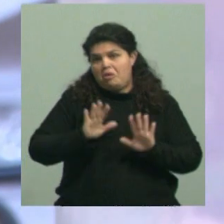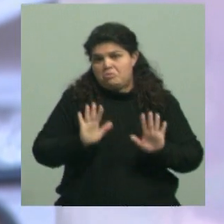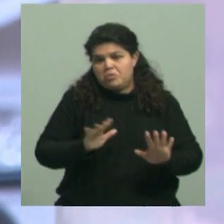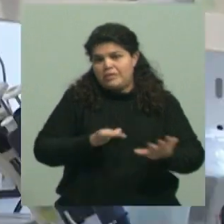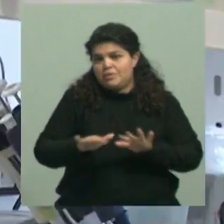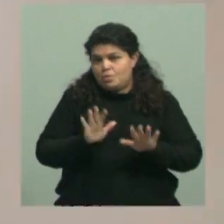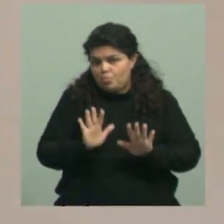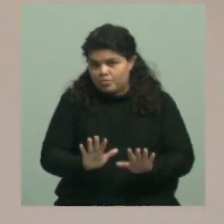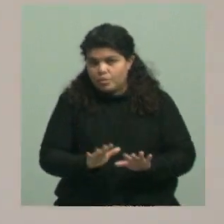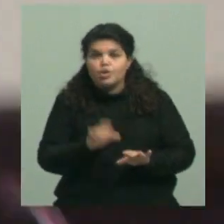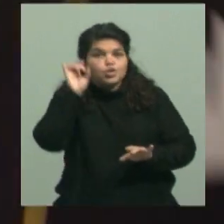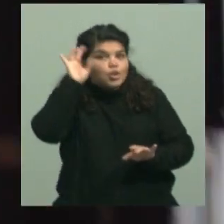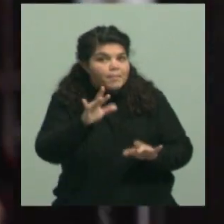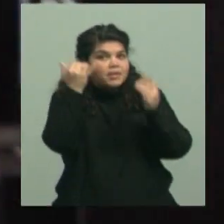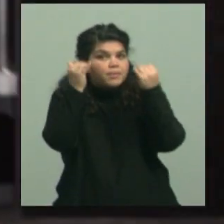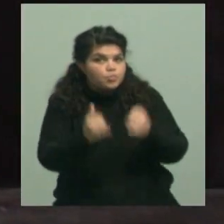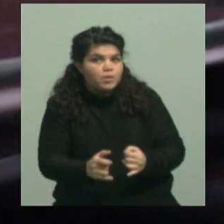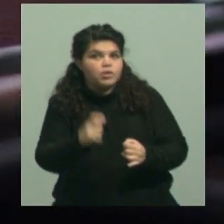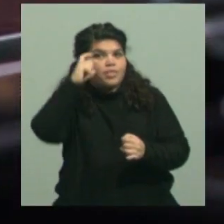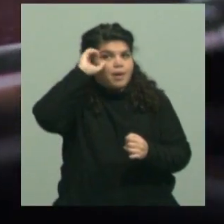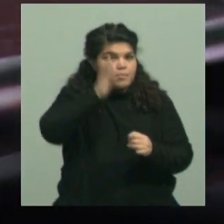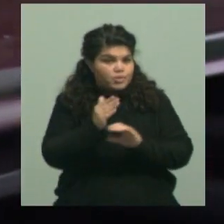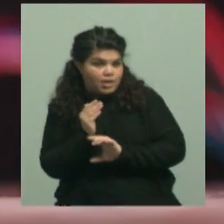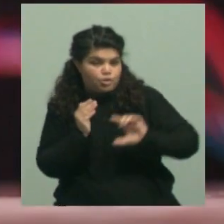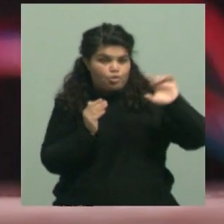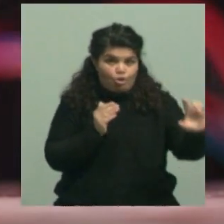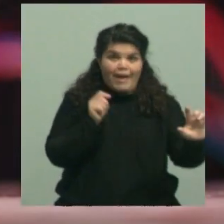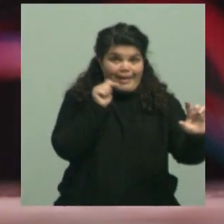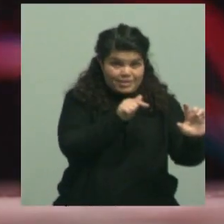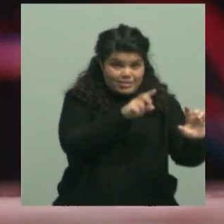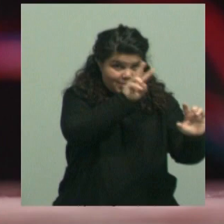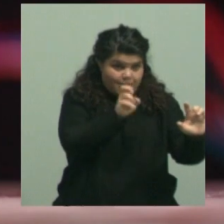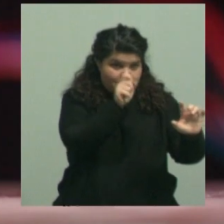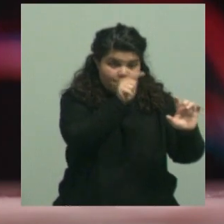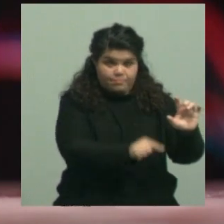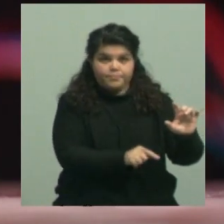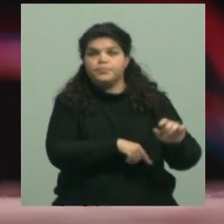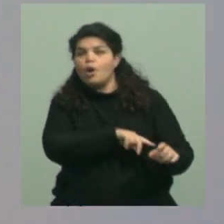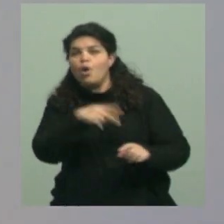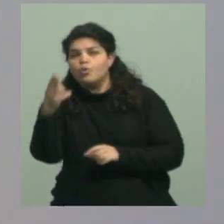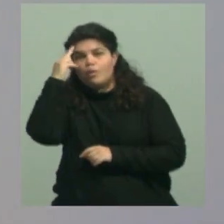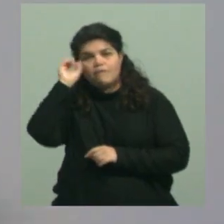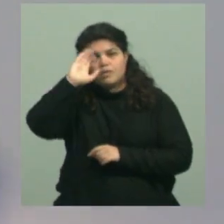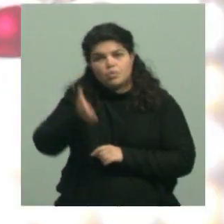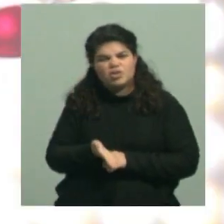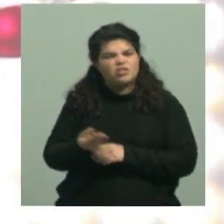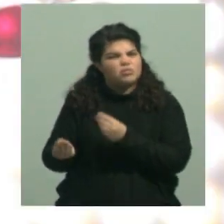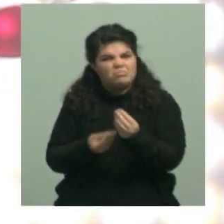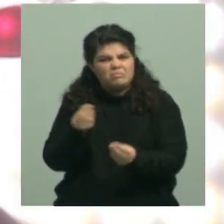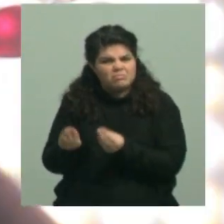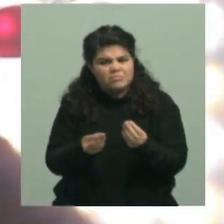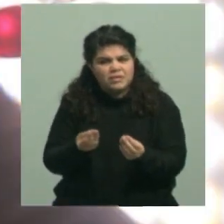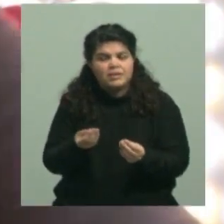eso es el 10% del presupuesto. El 90% del presupuesto restante tiene que ver con lo que es la